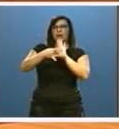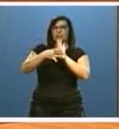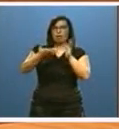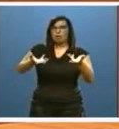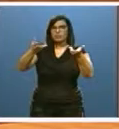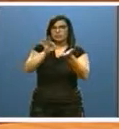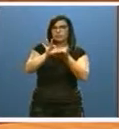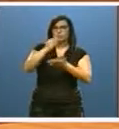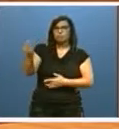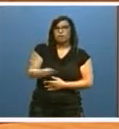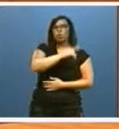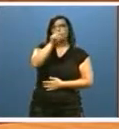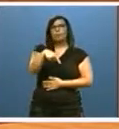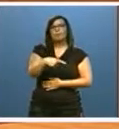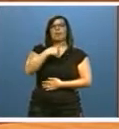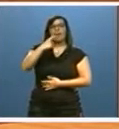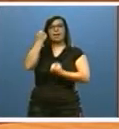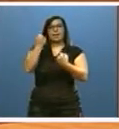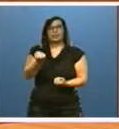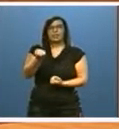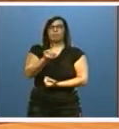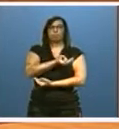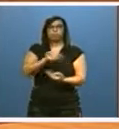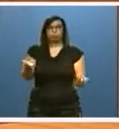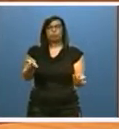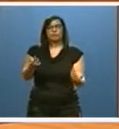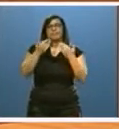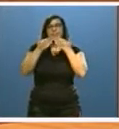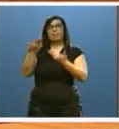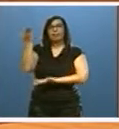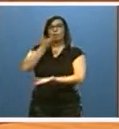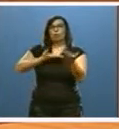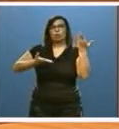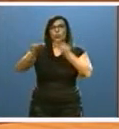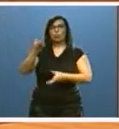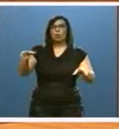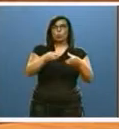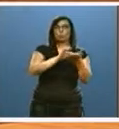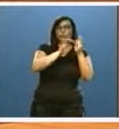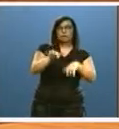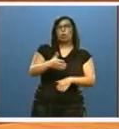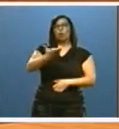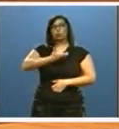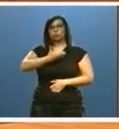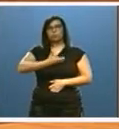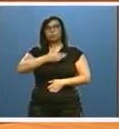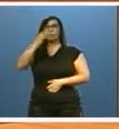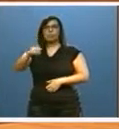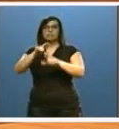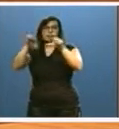de servicios y la eficiencia energética de los edificios mediante la colaboración entre junta, ayuntamientos y concesionarios.